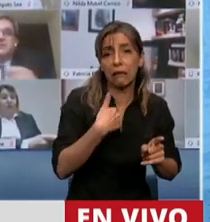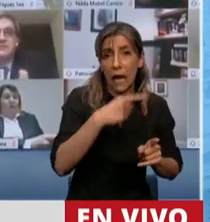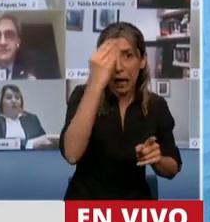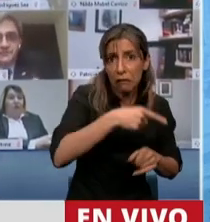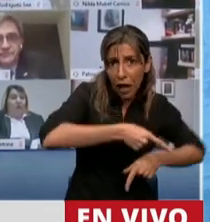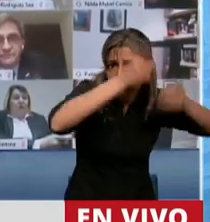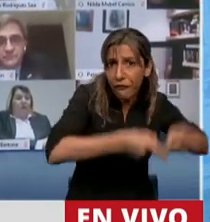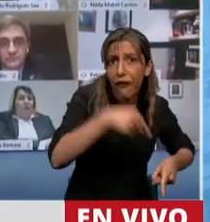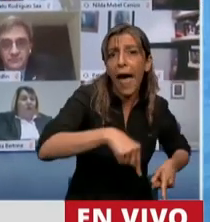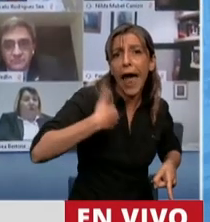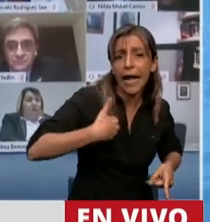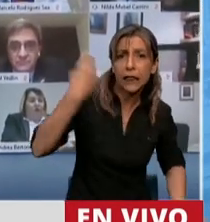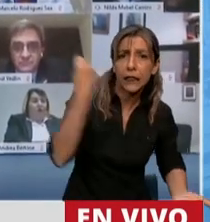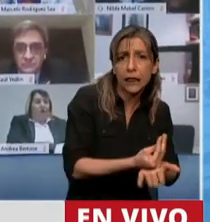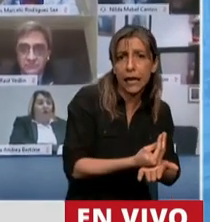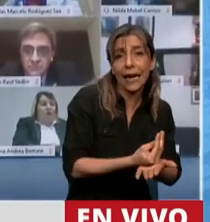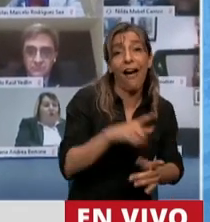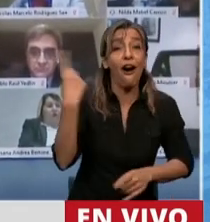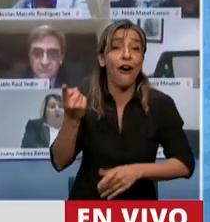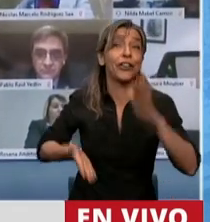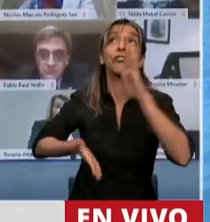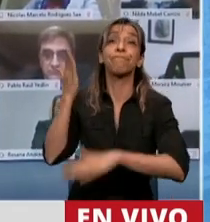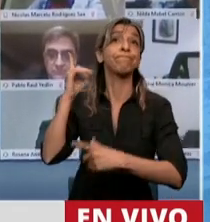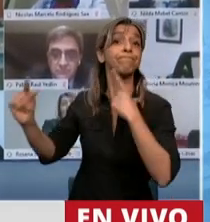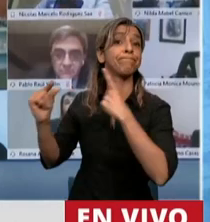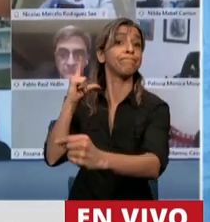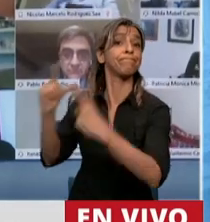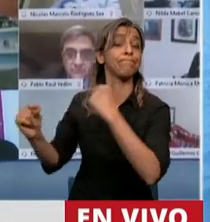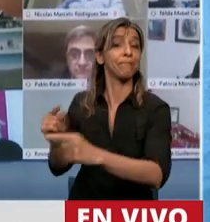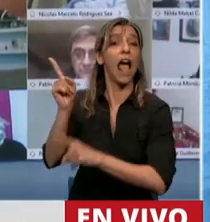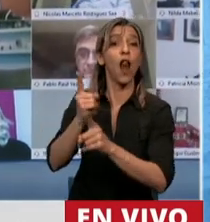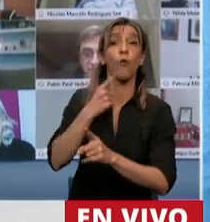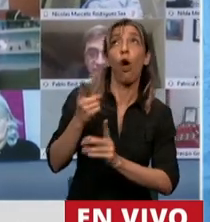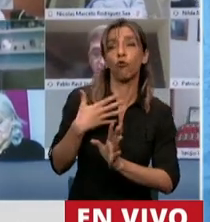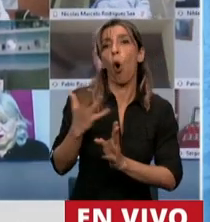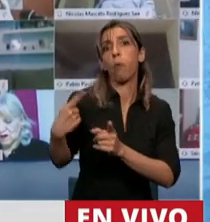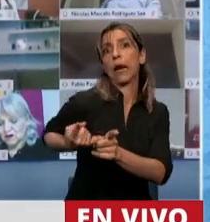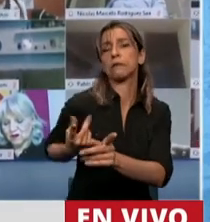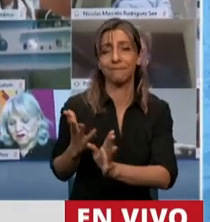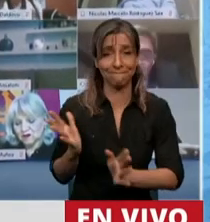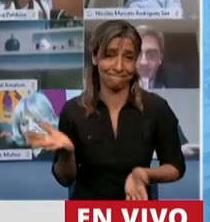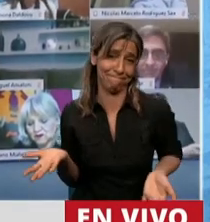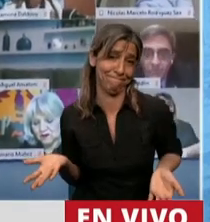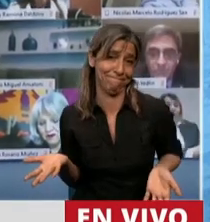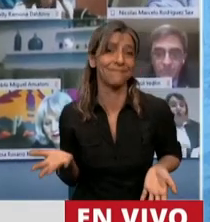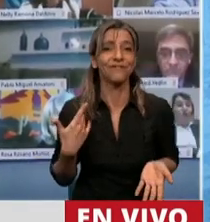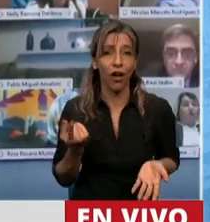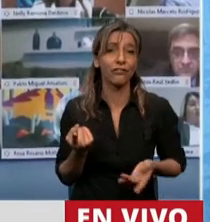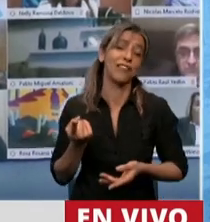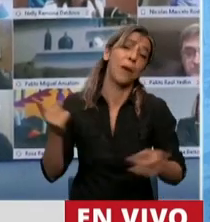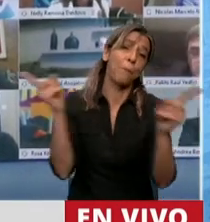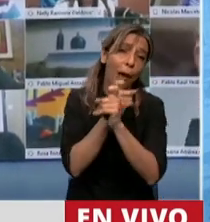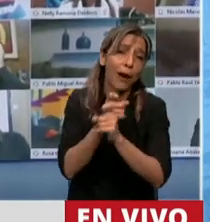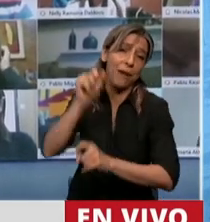que sin fuero afrontó la situación que afrontó de persecución política de degradación el problema no tiene Macri